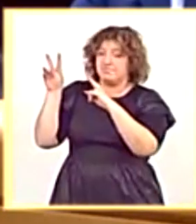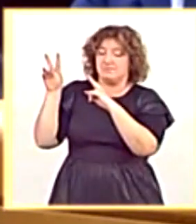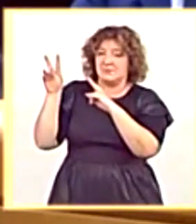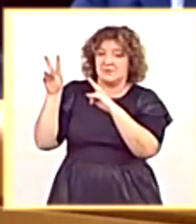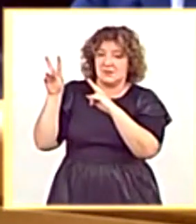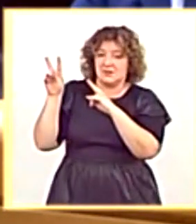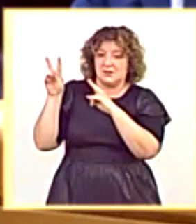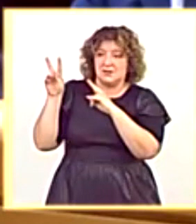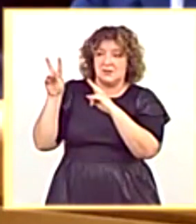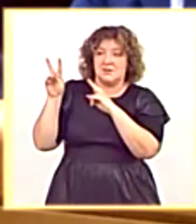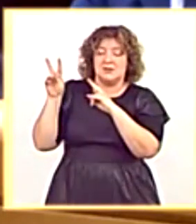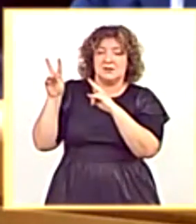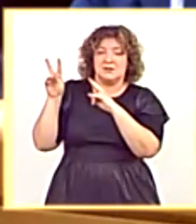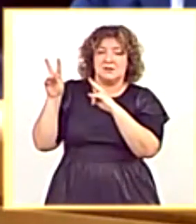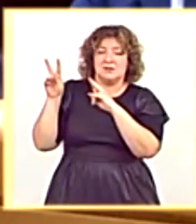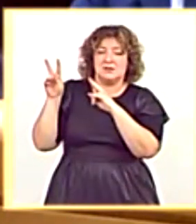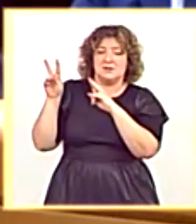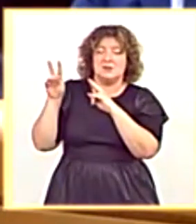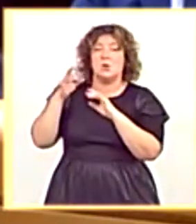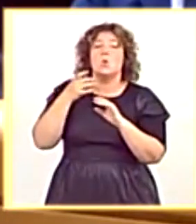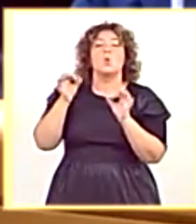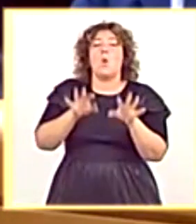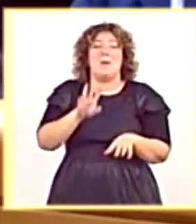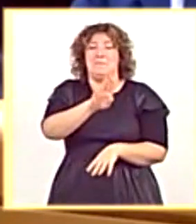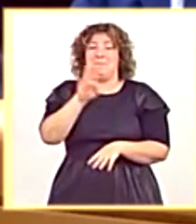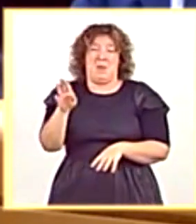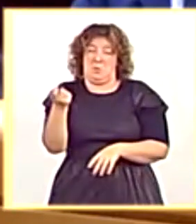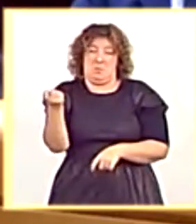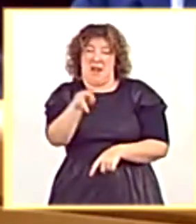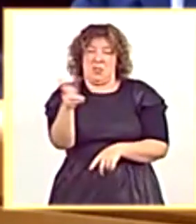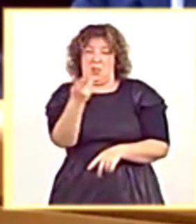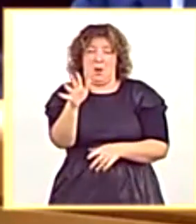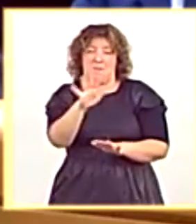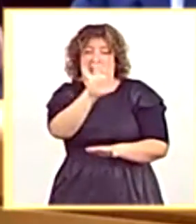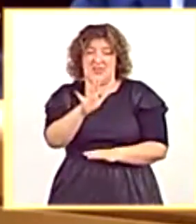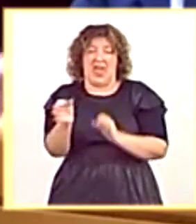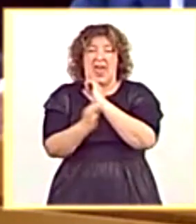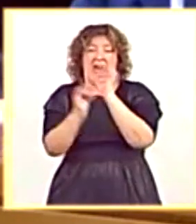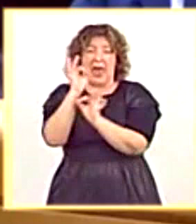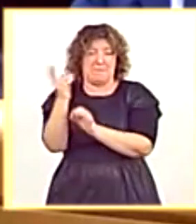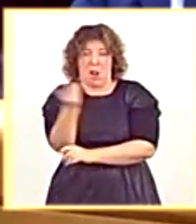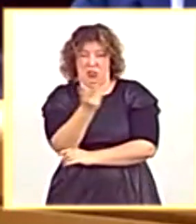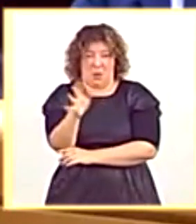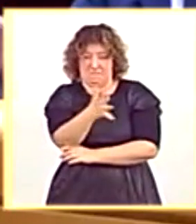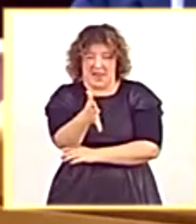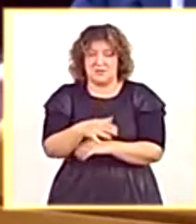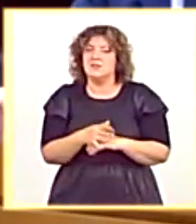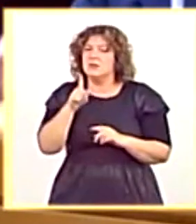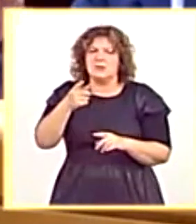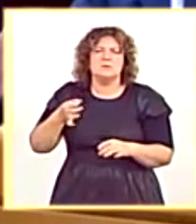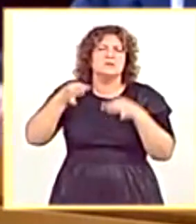que hacíamos con sus gemelos, en este caso del Partido Popular, porque tanto monta, monta tanto, ustedes se han opuesto sistemáticamente,